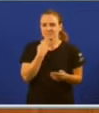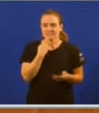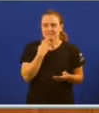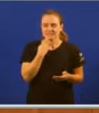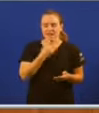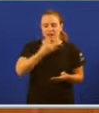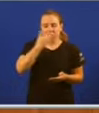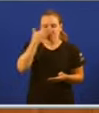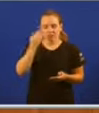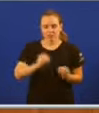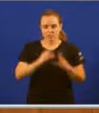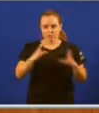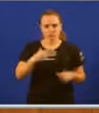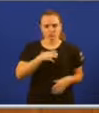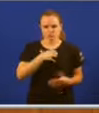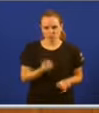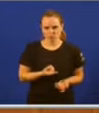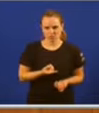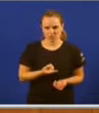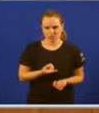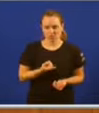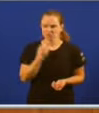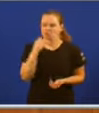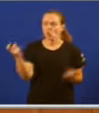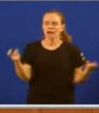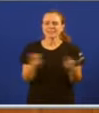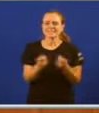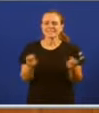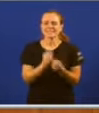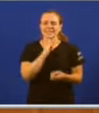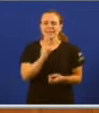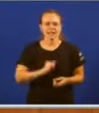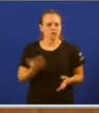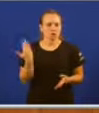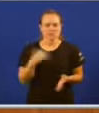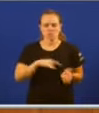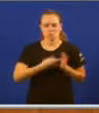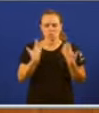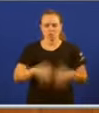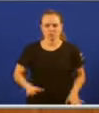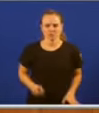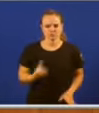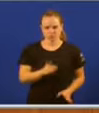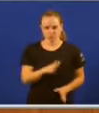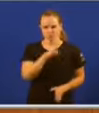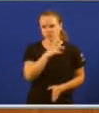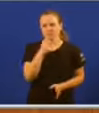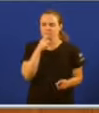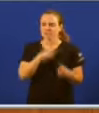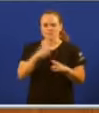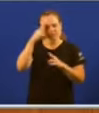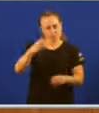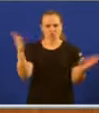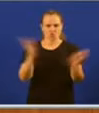eses que decirnos que co seu tiquete eléctrico os problemas están solucionados porque é unha falta de respeto